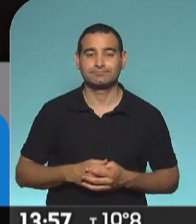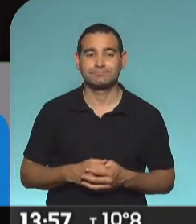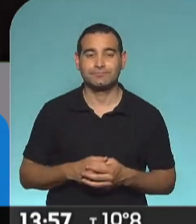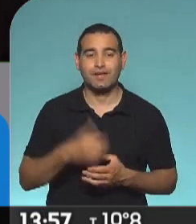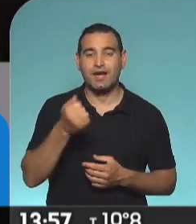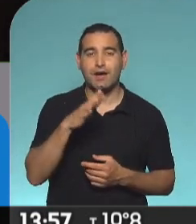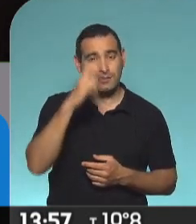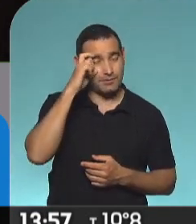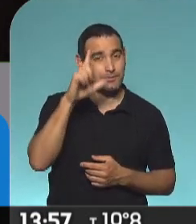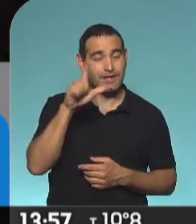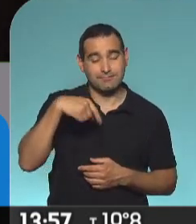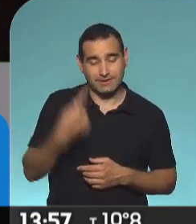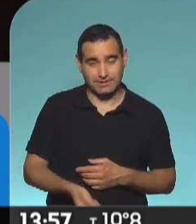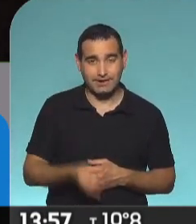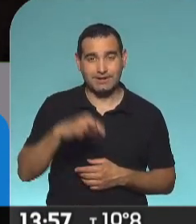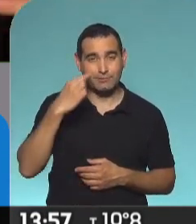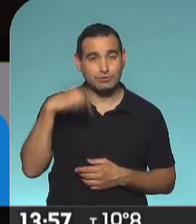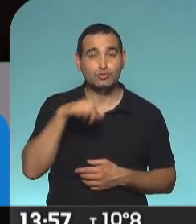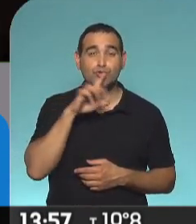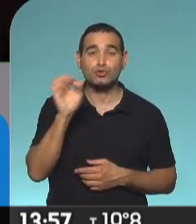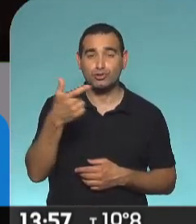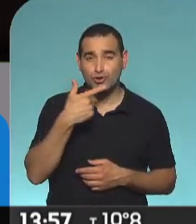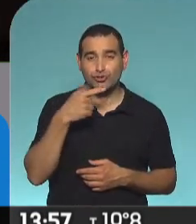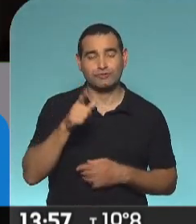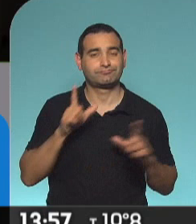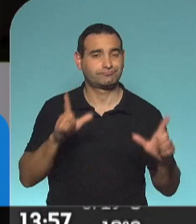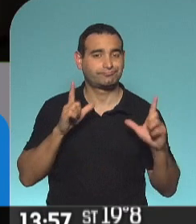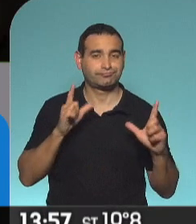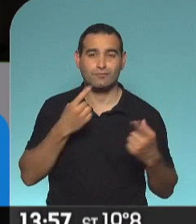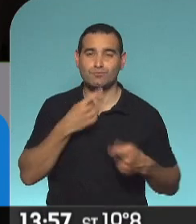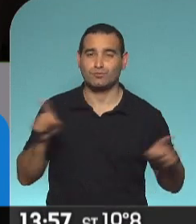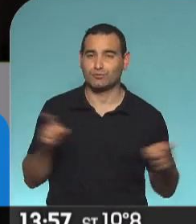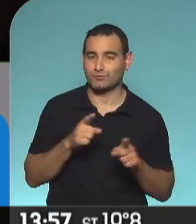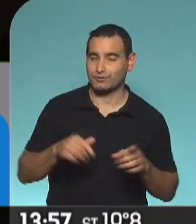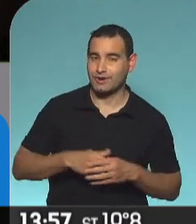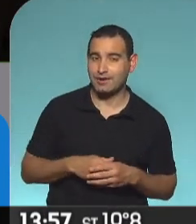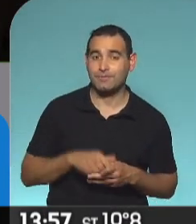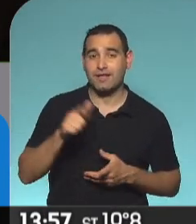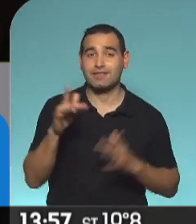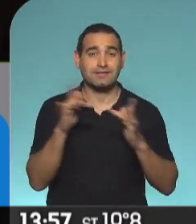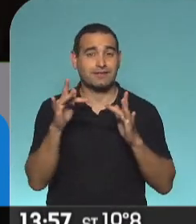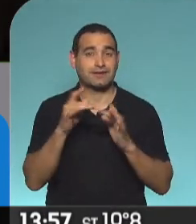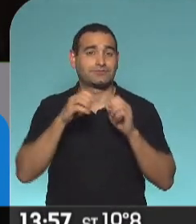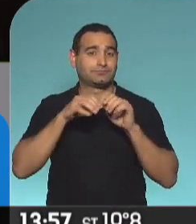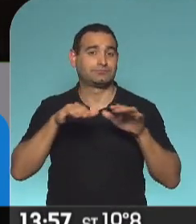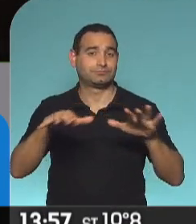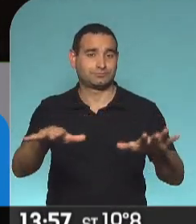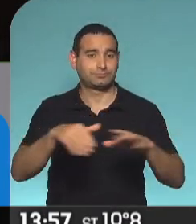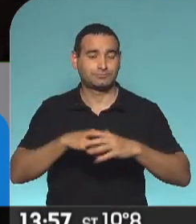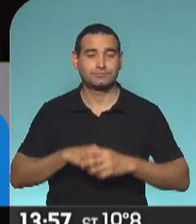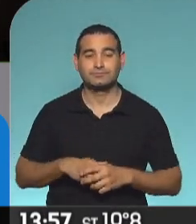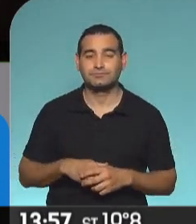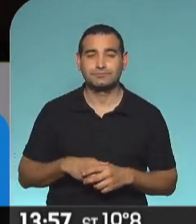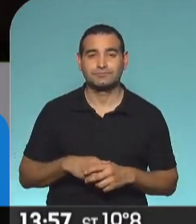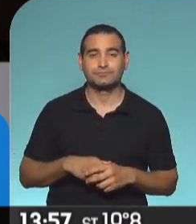para Abel, porque mañana Abel Pintos va a ser el gran protagonista de la música del fin de semana. Con su streaming en Tickets Like Paz,